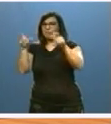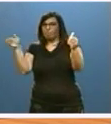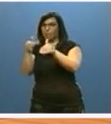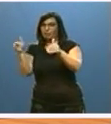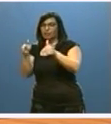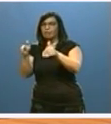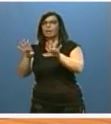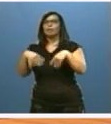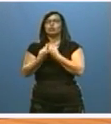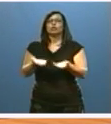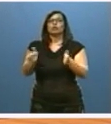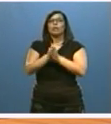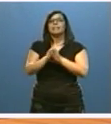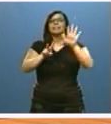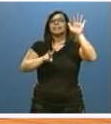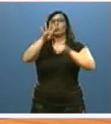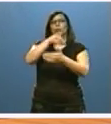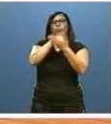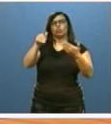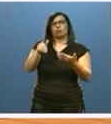74 millones en préstamos bonificados.